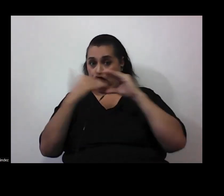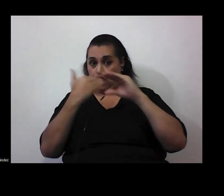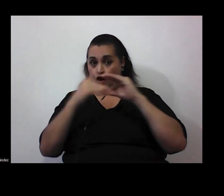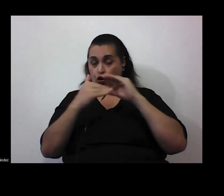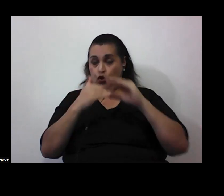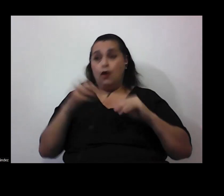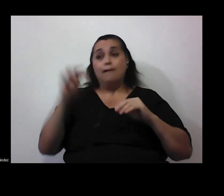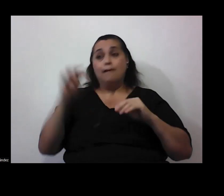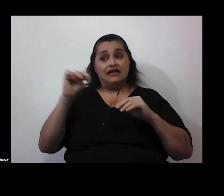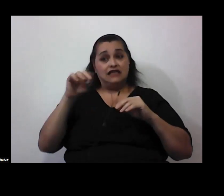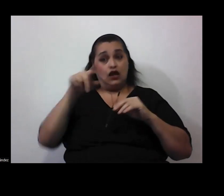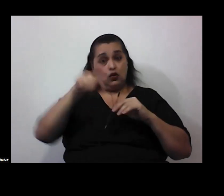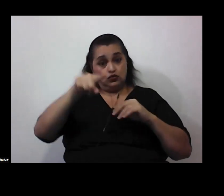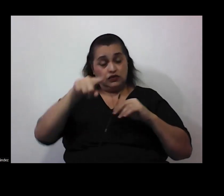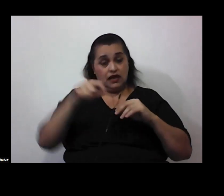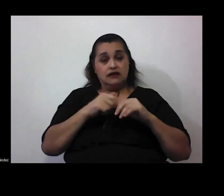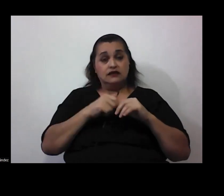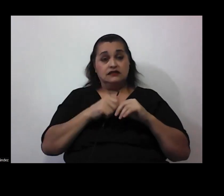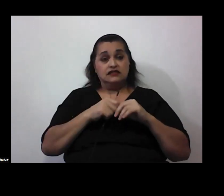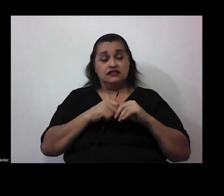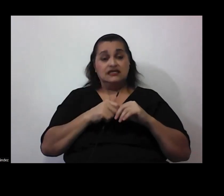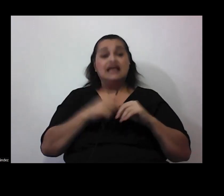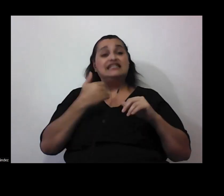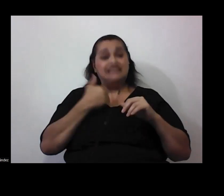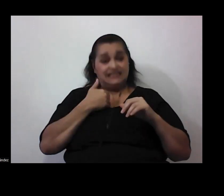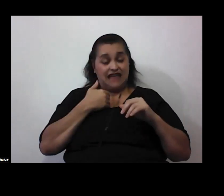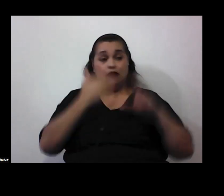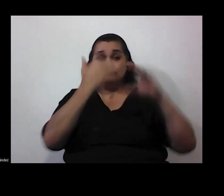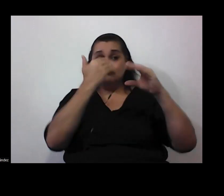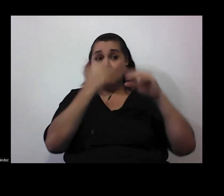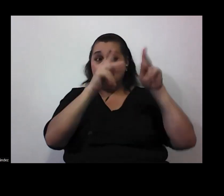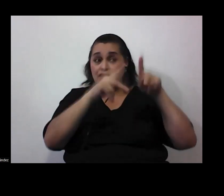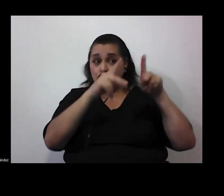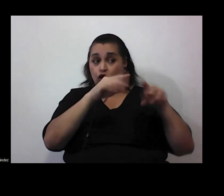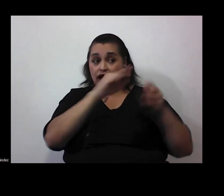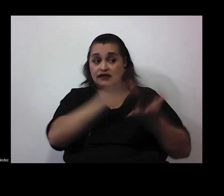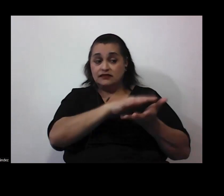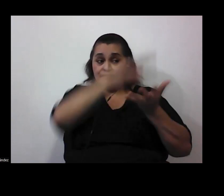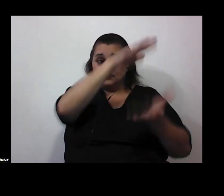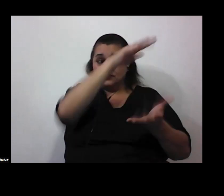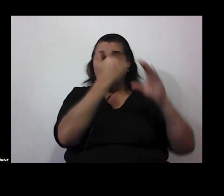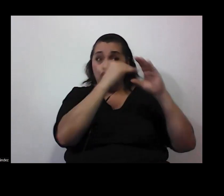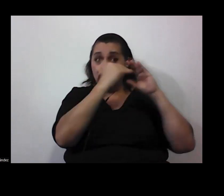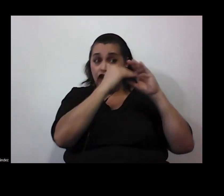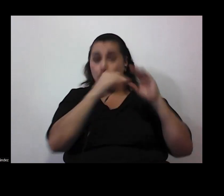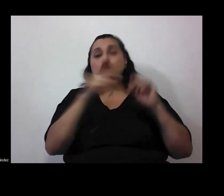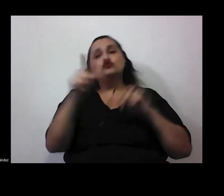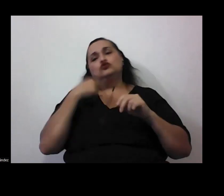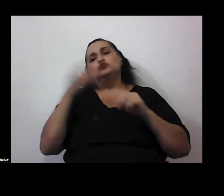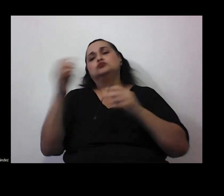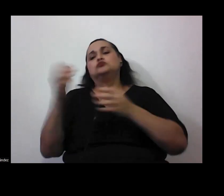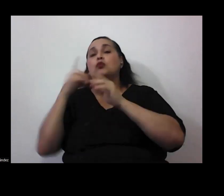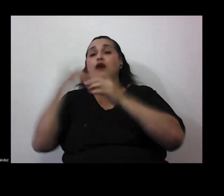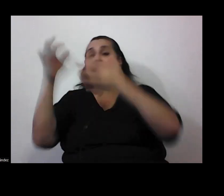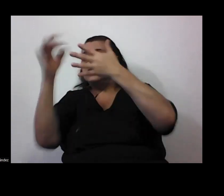Marcelo si ustedes han coleccionado los mails de los participantes entonces por ahí a través tuyo podríamos hacer leer una selección de textos